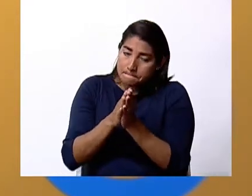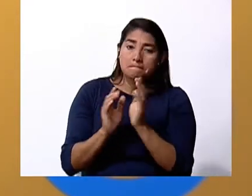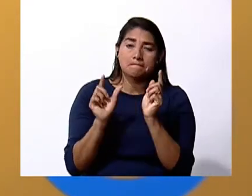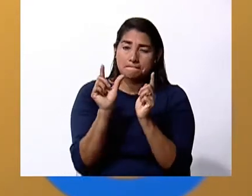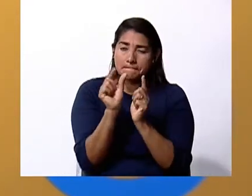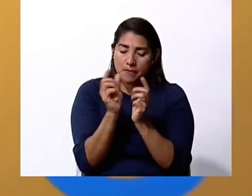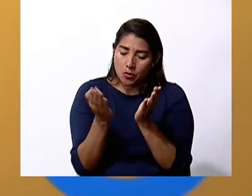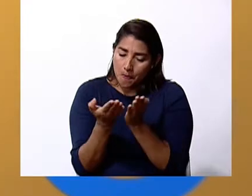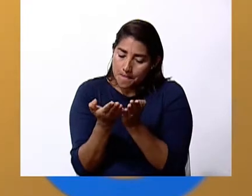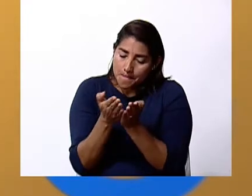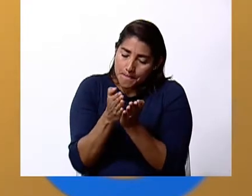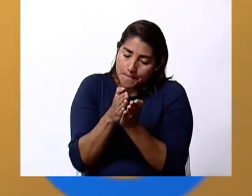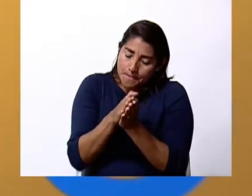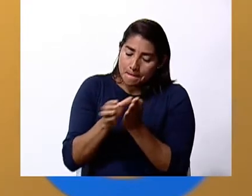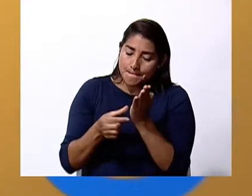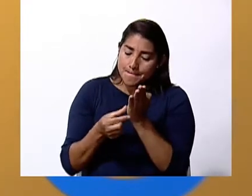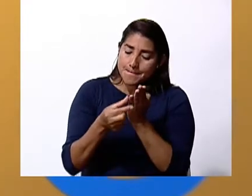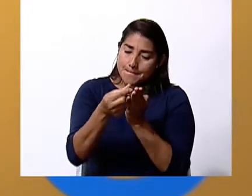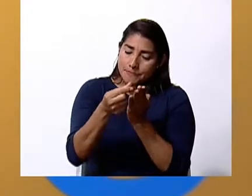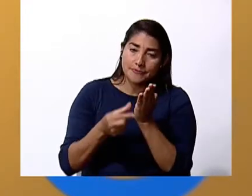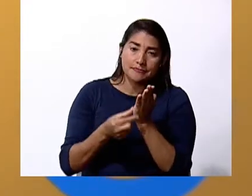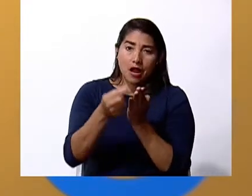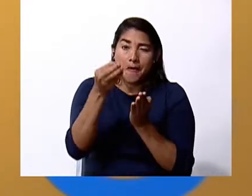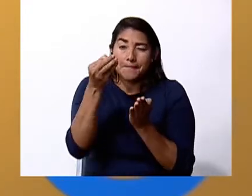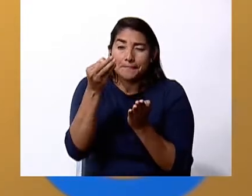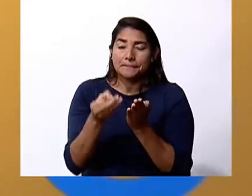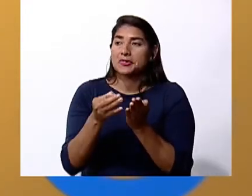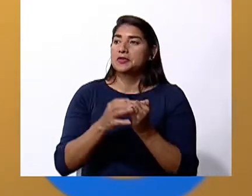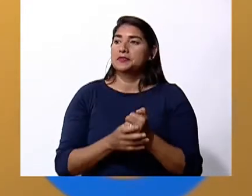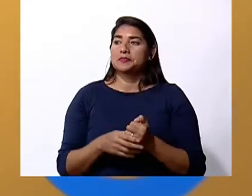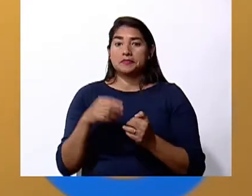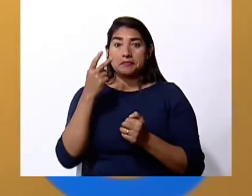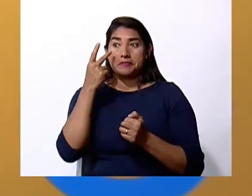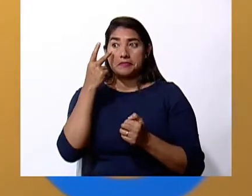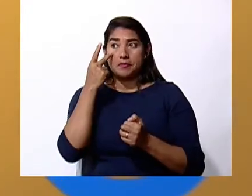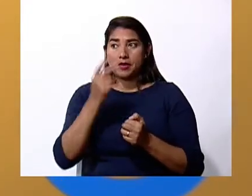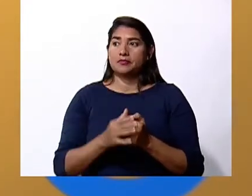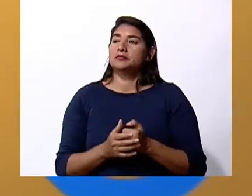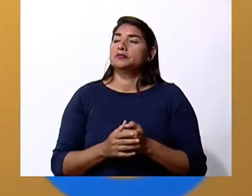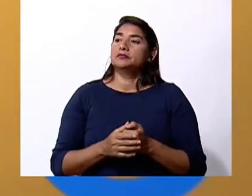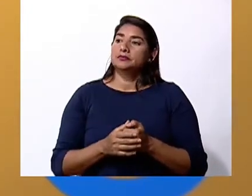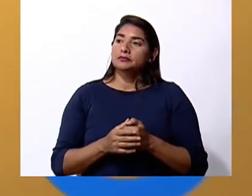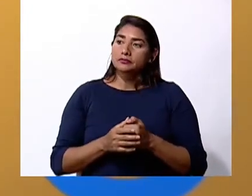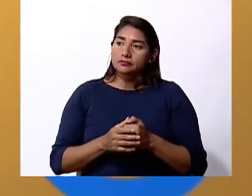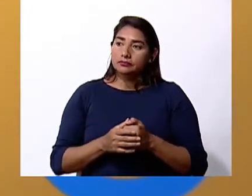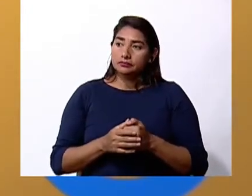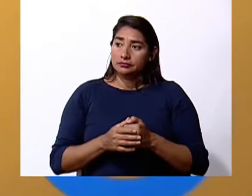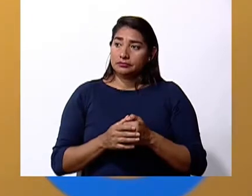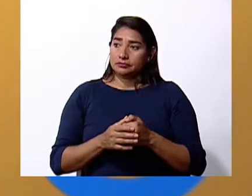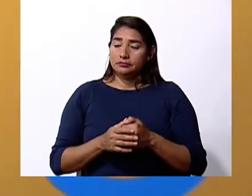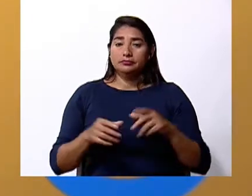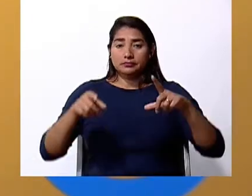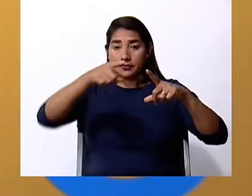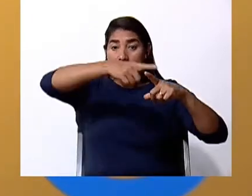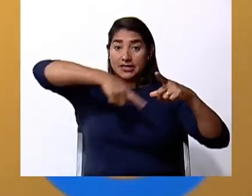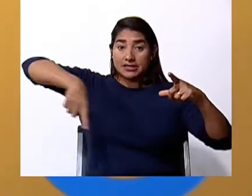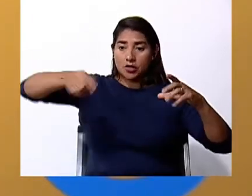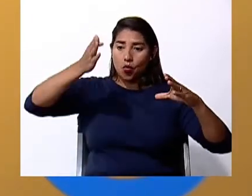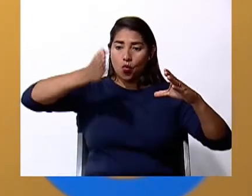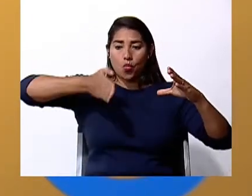Lo doblamos bien. Y nos va a quedar el círculo dividido en ocho partes.